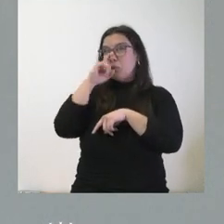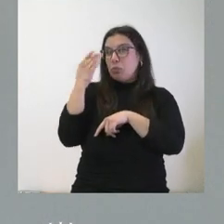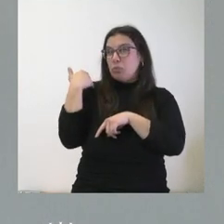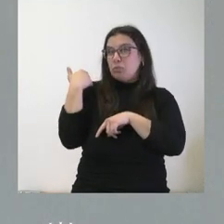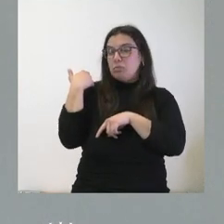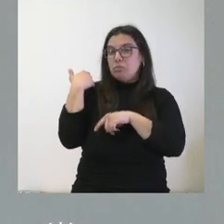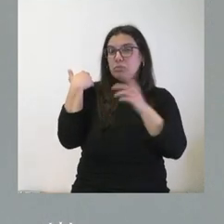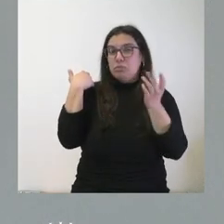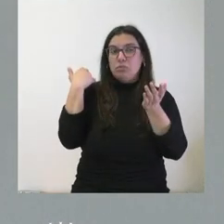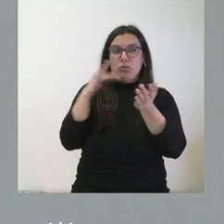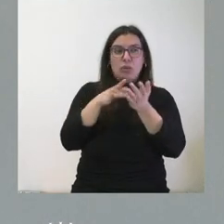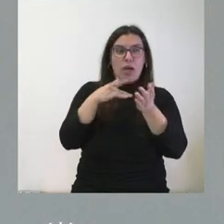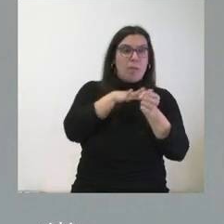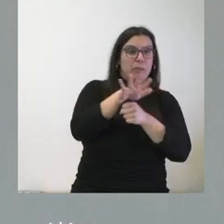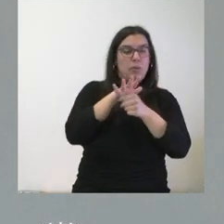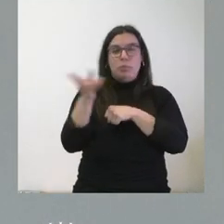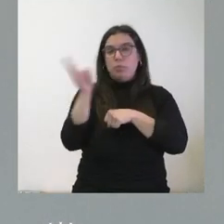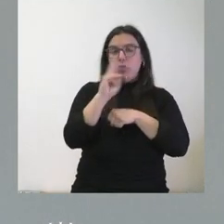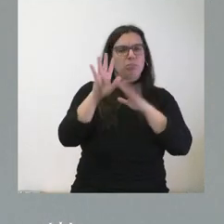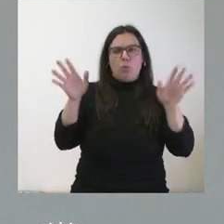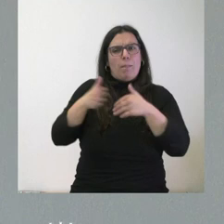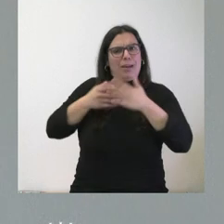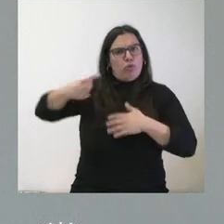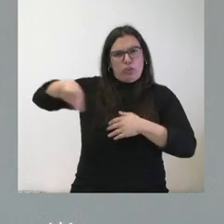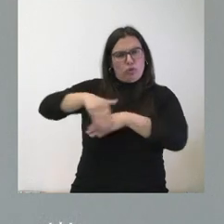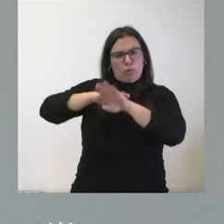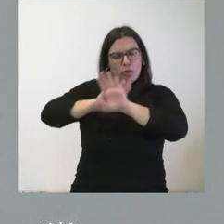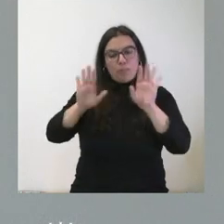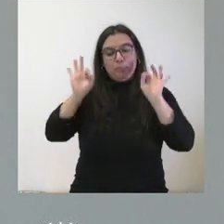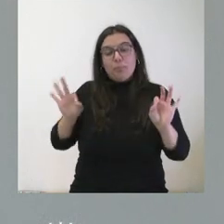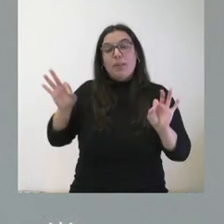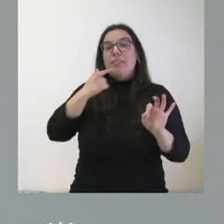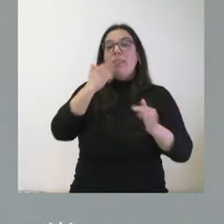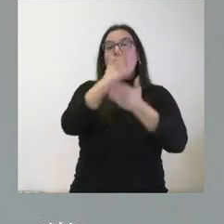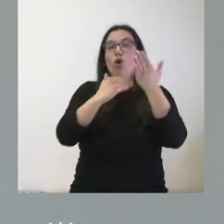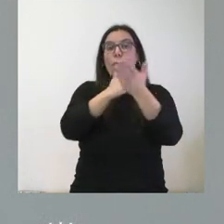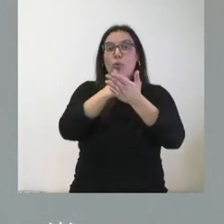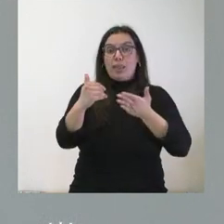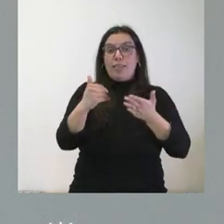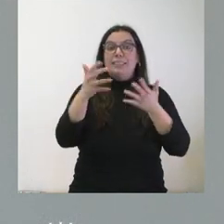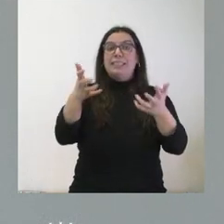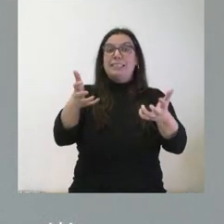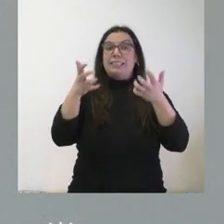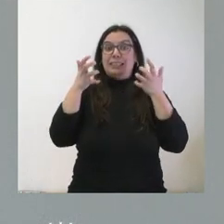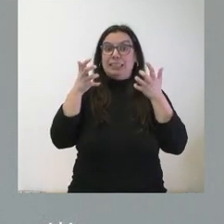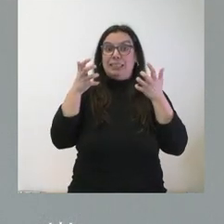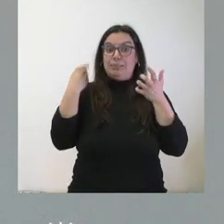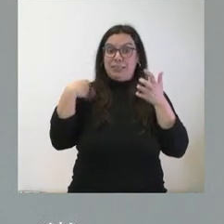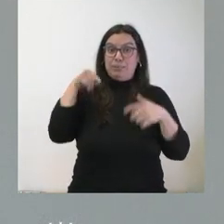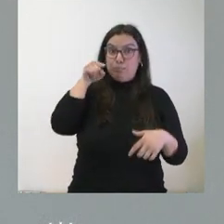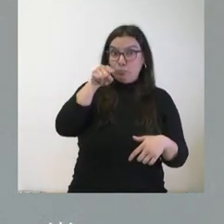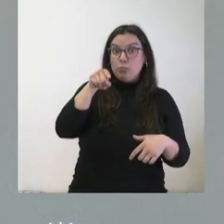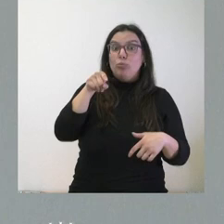de un u otro ámbito, pero en todo caso nota de prensa del Gobierno, pues entre las comunidades autónomas que iban a ser beneficiarias de